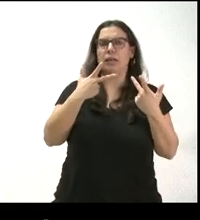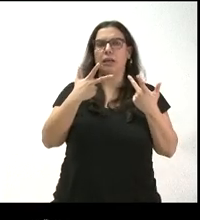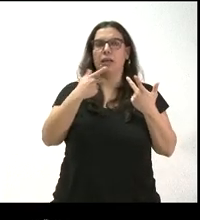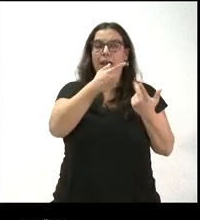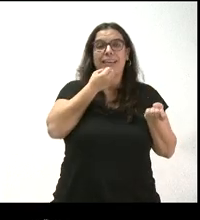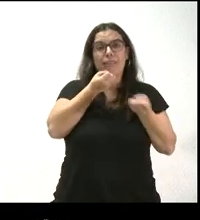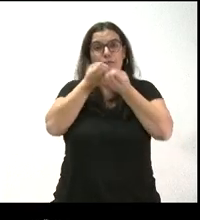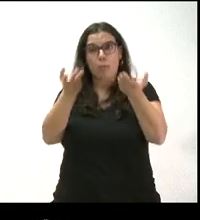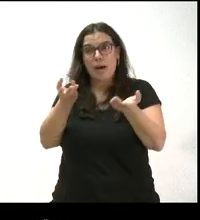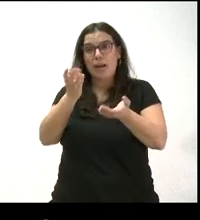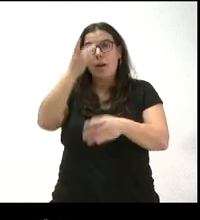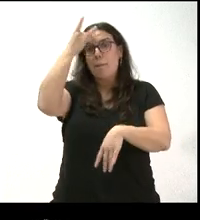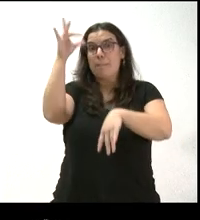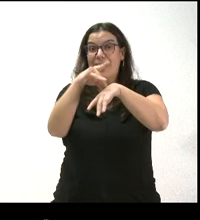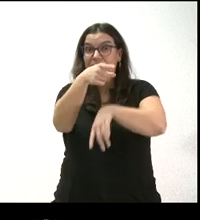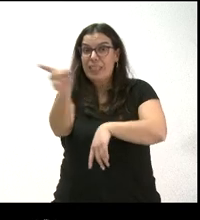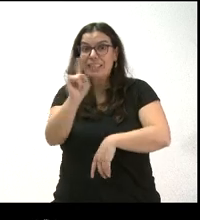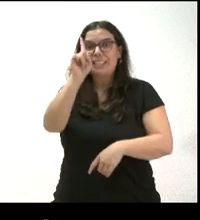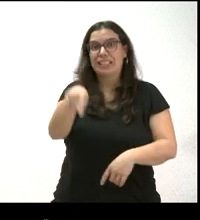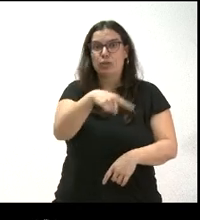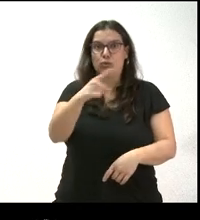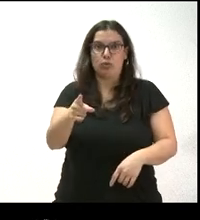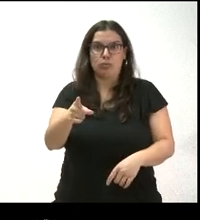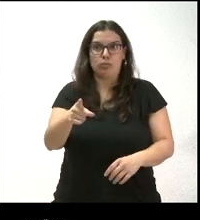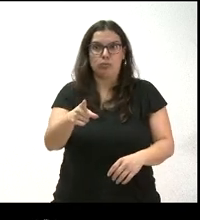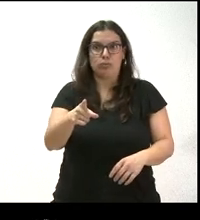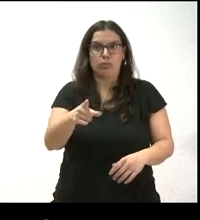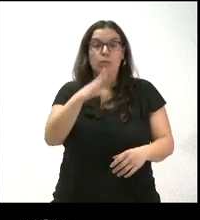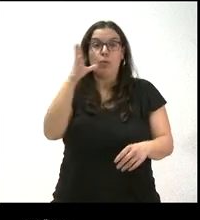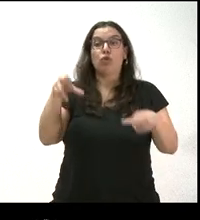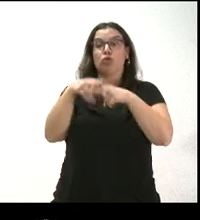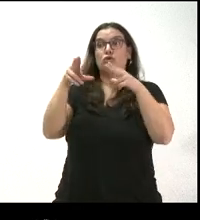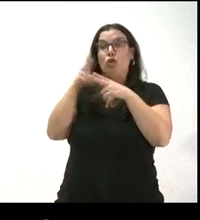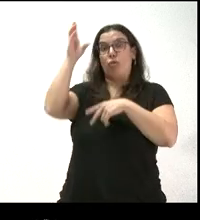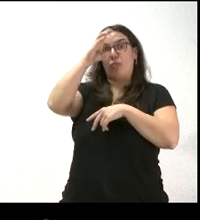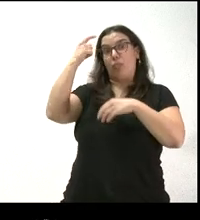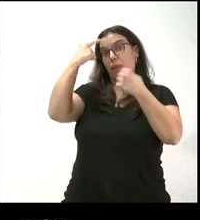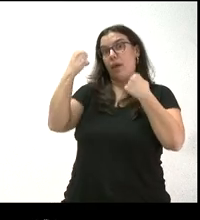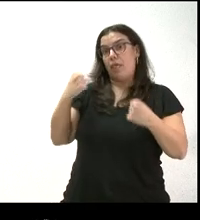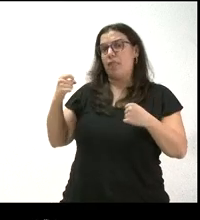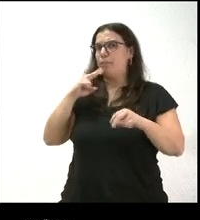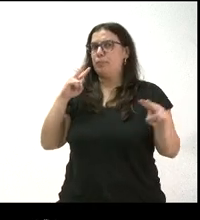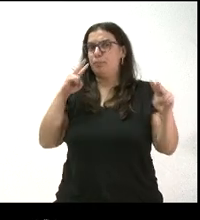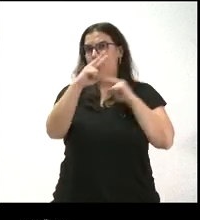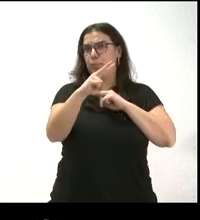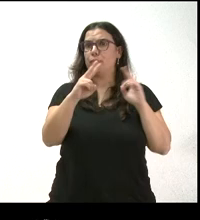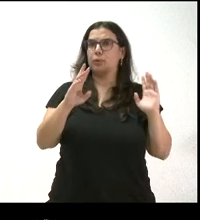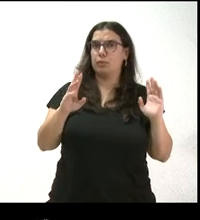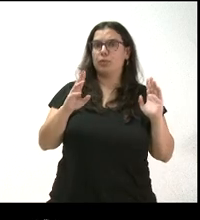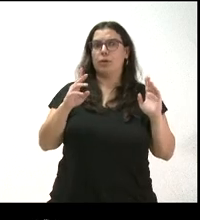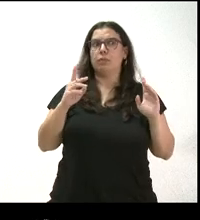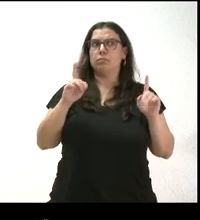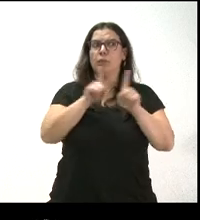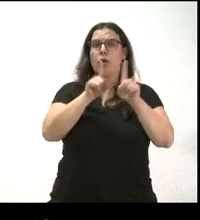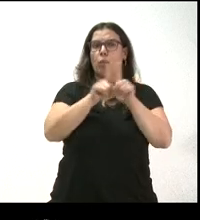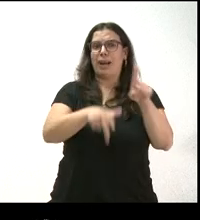pacientes de esa circunstancia, porque las sociedades científicas de hecho han salido contestándolo y hay un rechazo